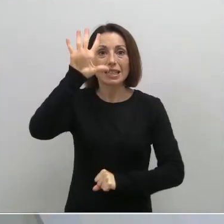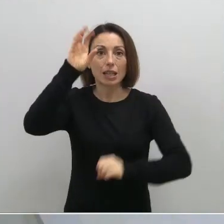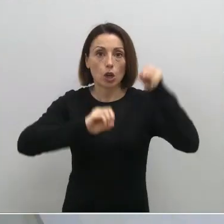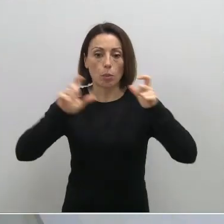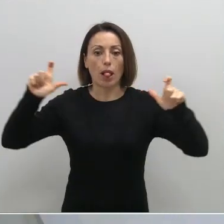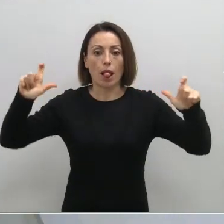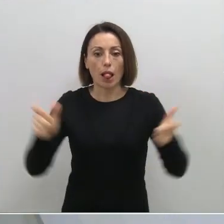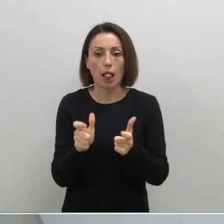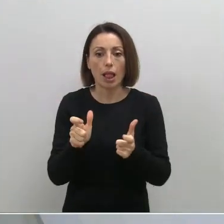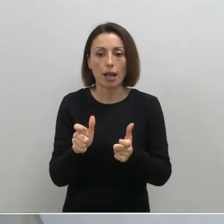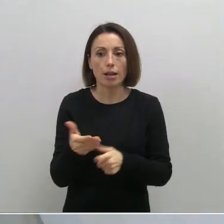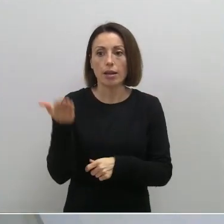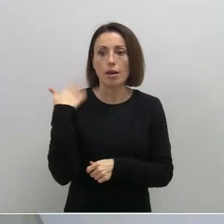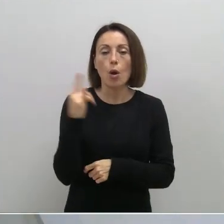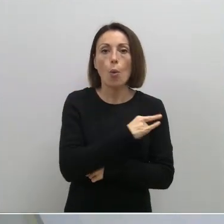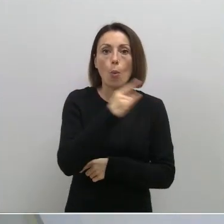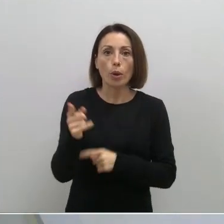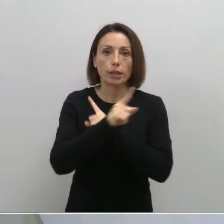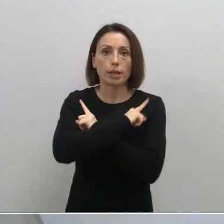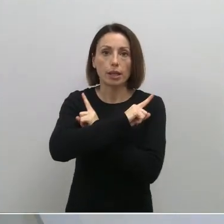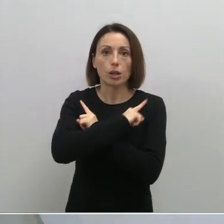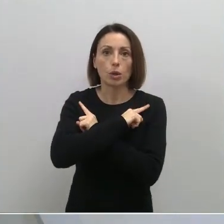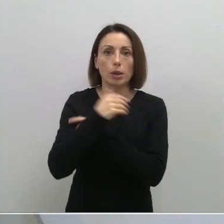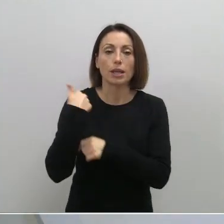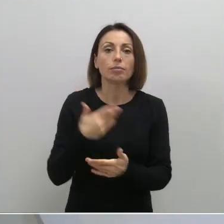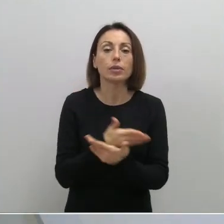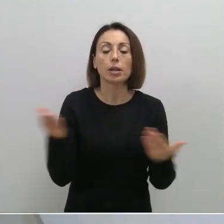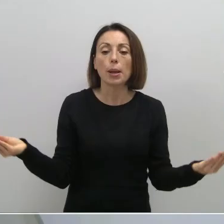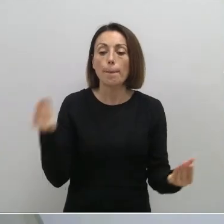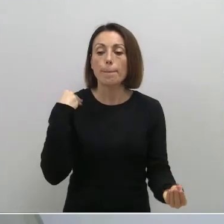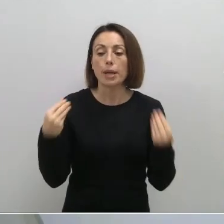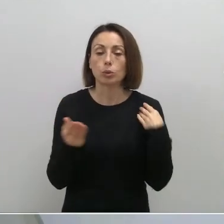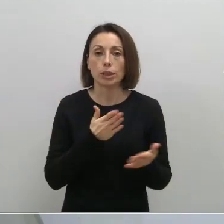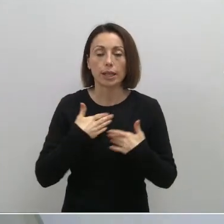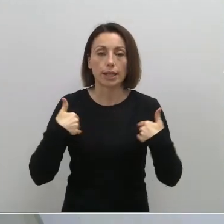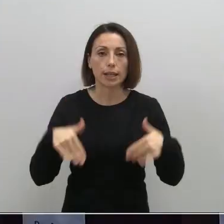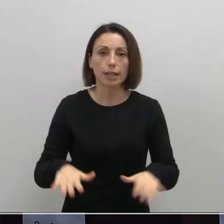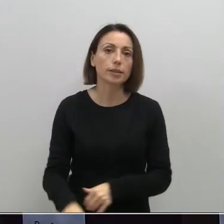desde el puente de noviembre. Y sin más, queda a disposición para las posibles preguntas.